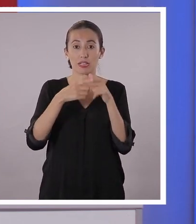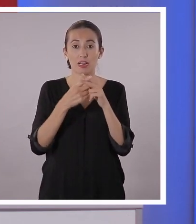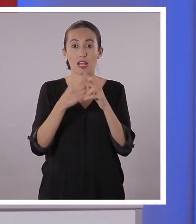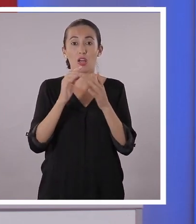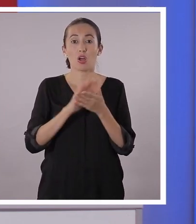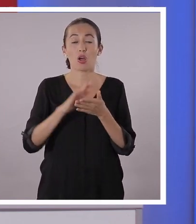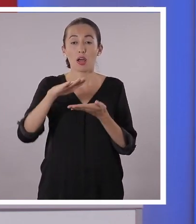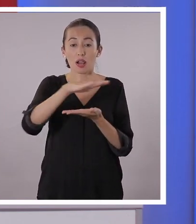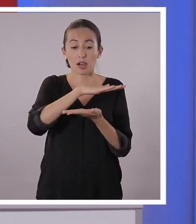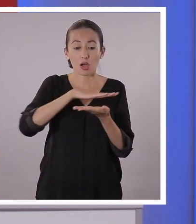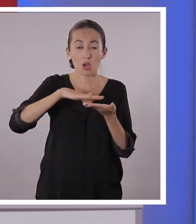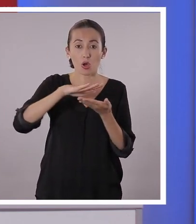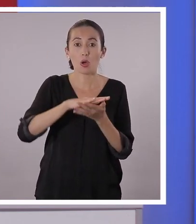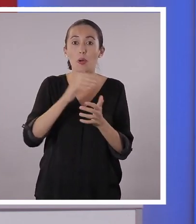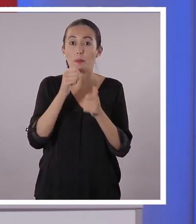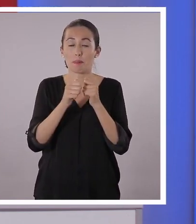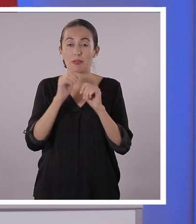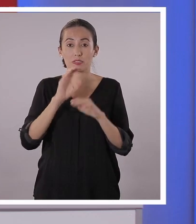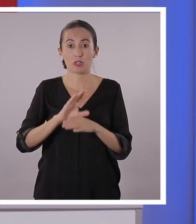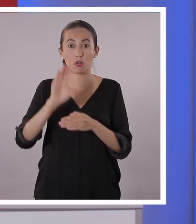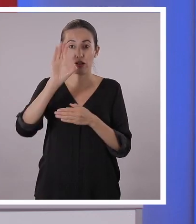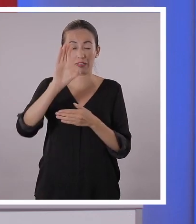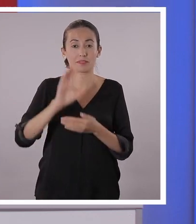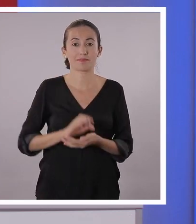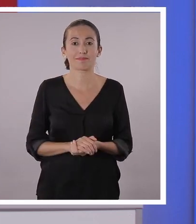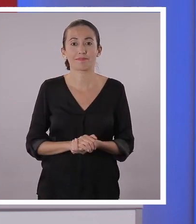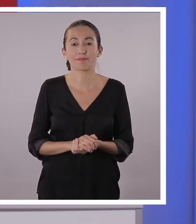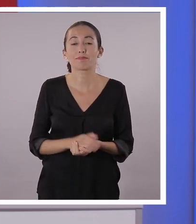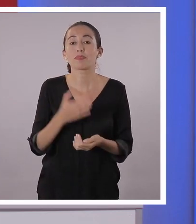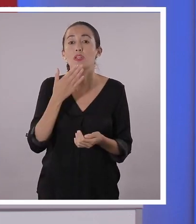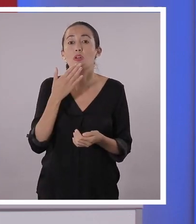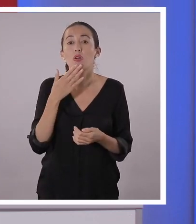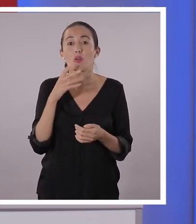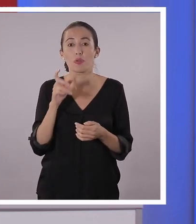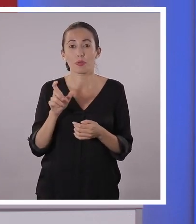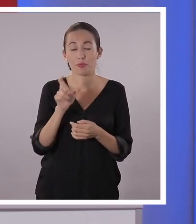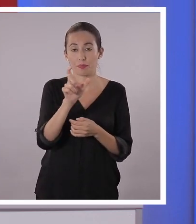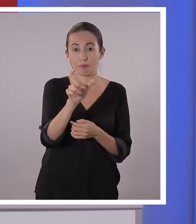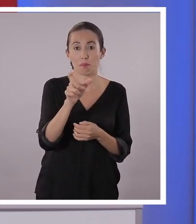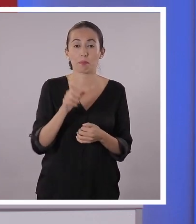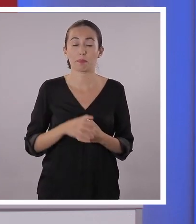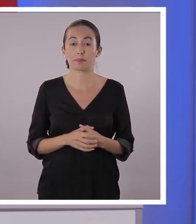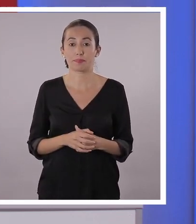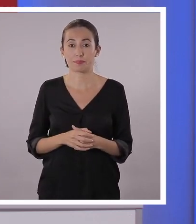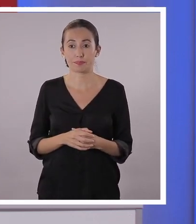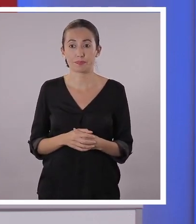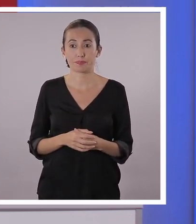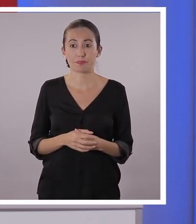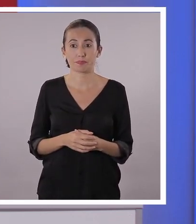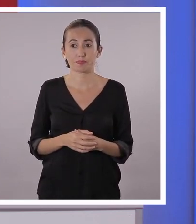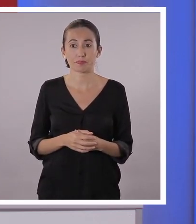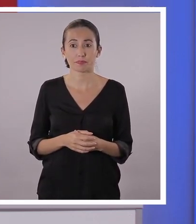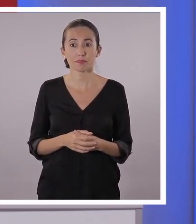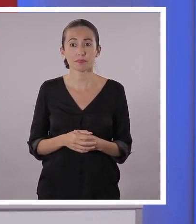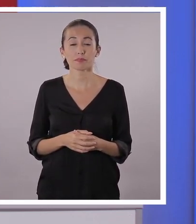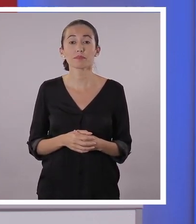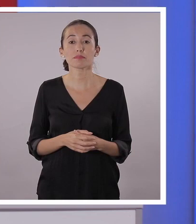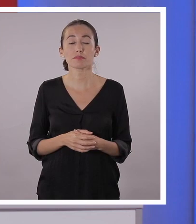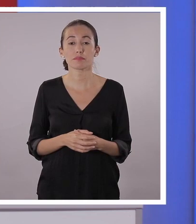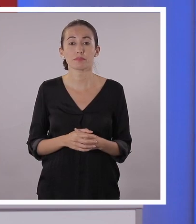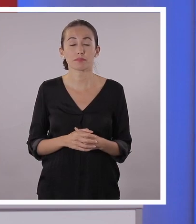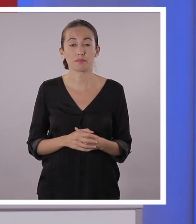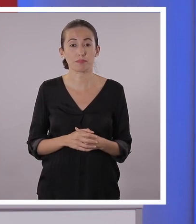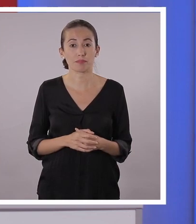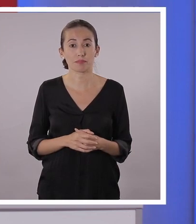comenzar a hacer la parte del soporte de nuestro celular con las tarjetas de crédito. Vamos